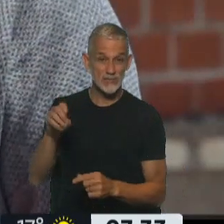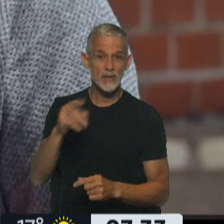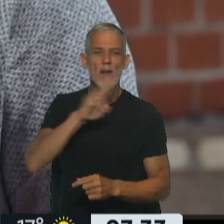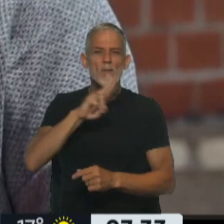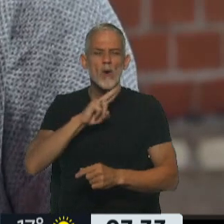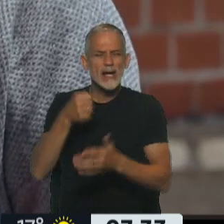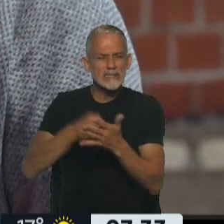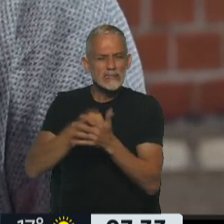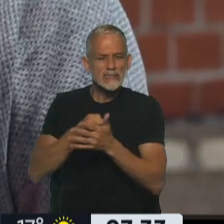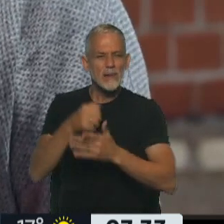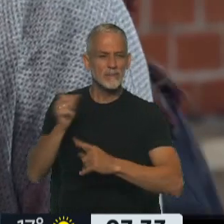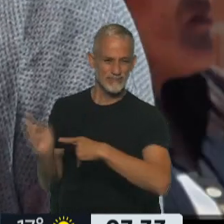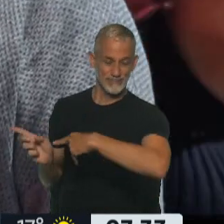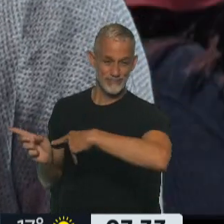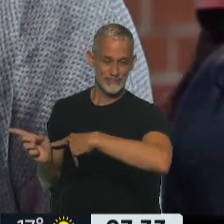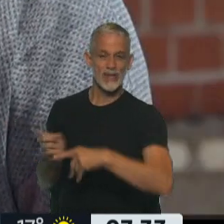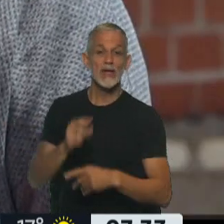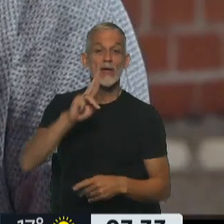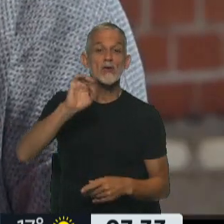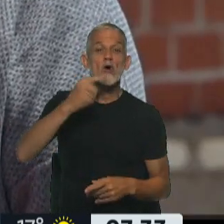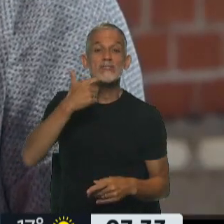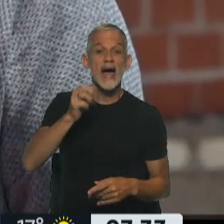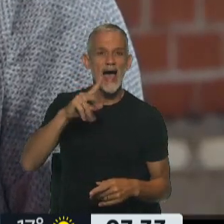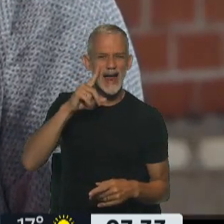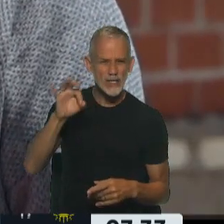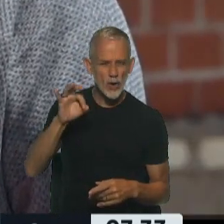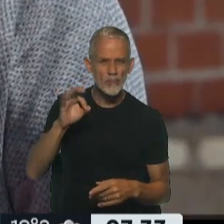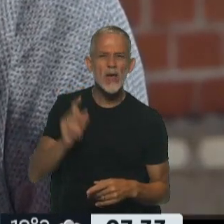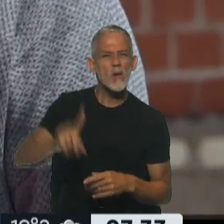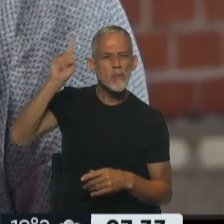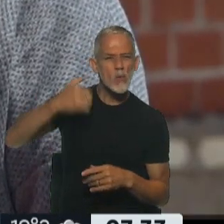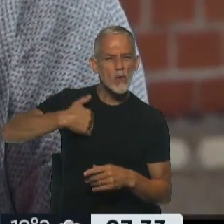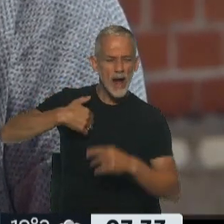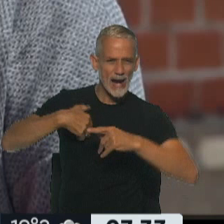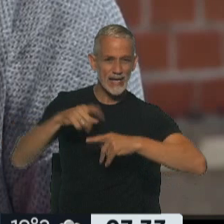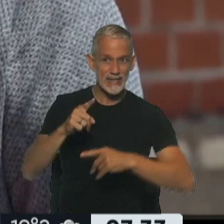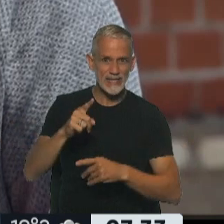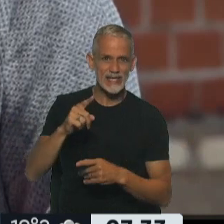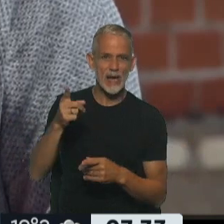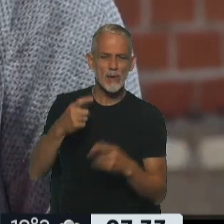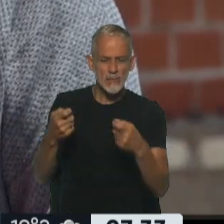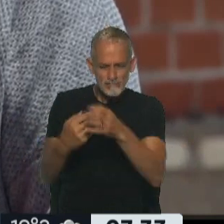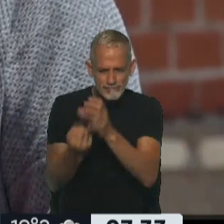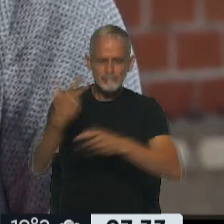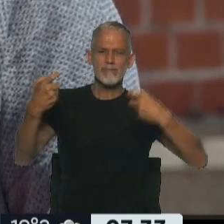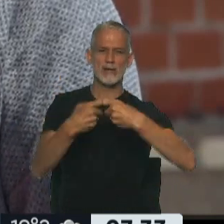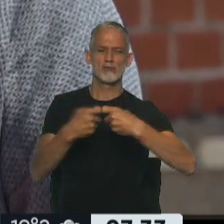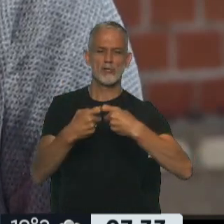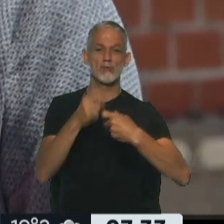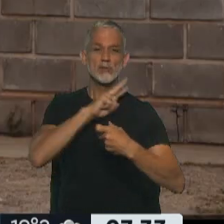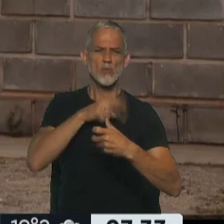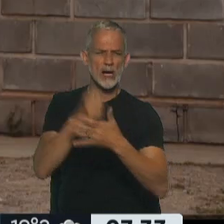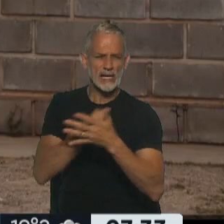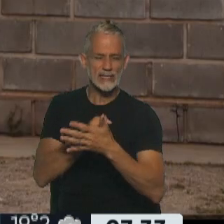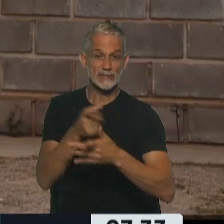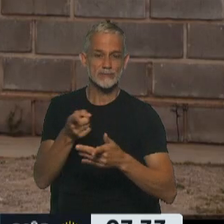Perseverante. Ella es Rosario Quispe, una mujer de la puna jujeña que armó la Asociación de Mujeres Perseverantes.